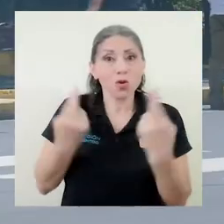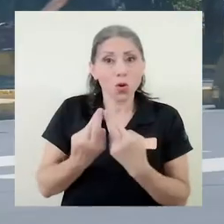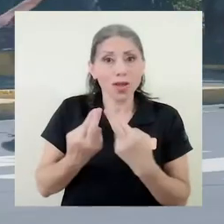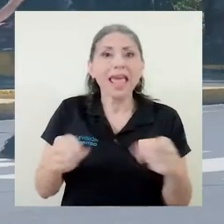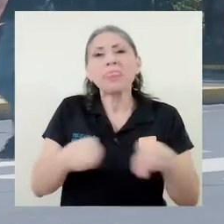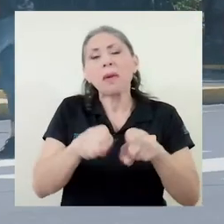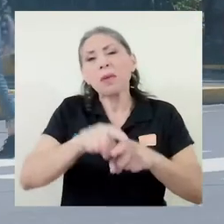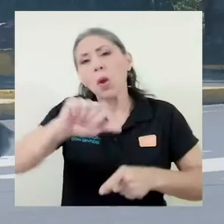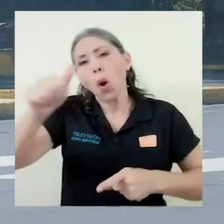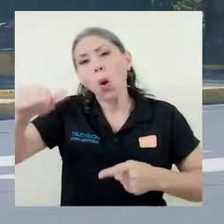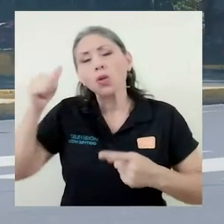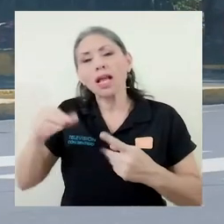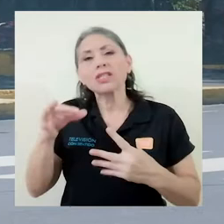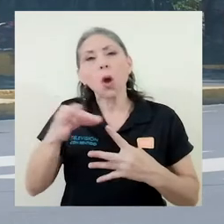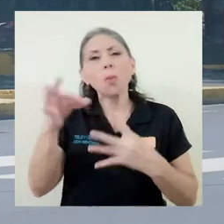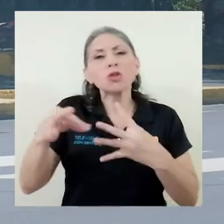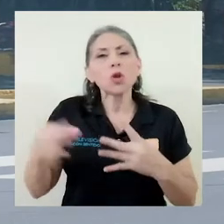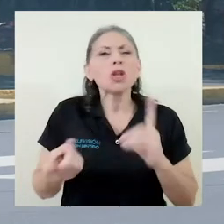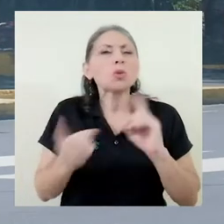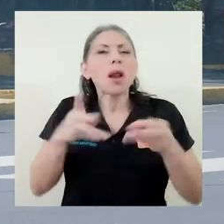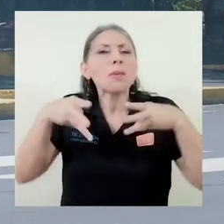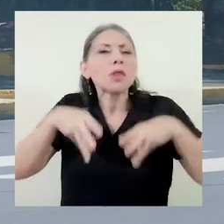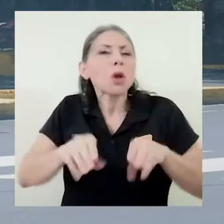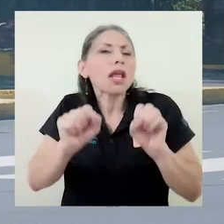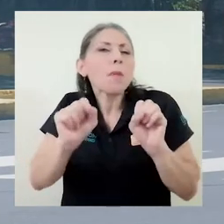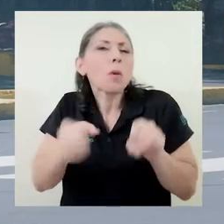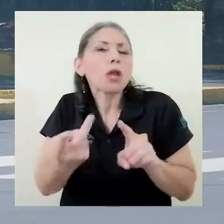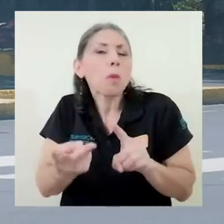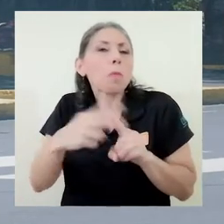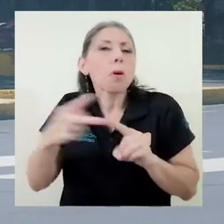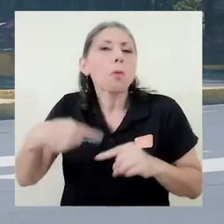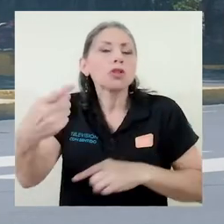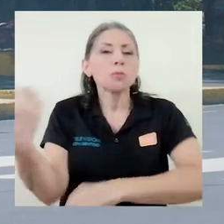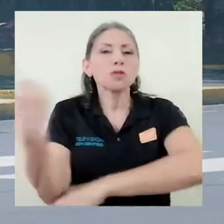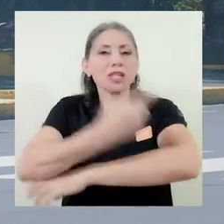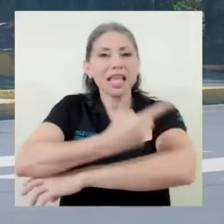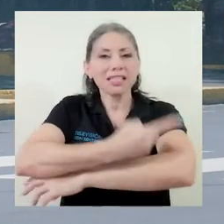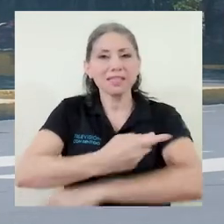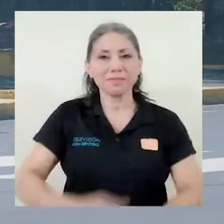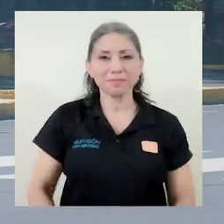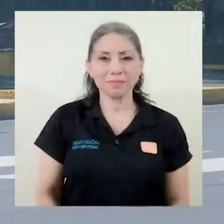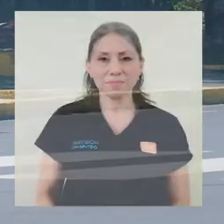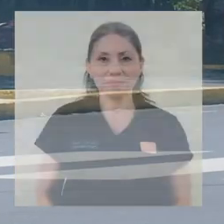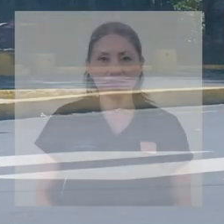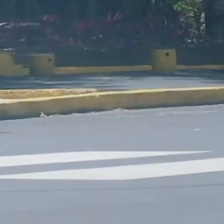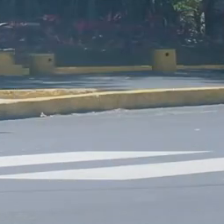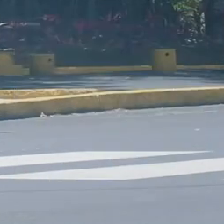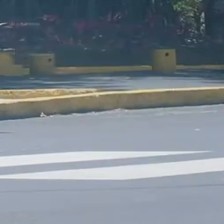así como otras opciones de metodología que podrían surgir en los próximos días.